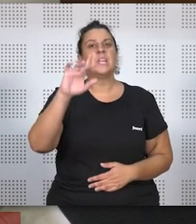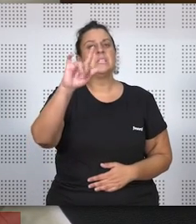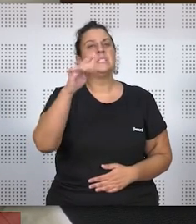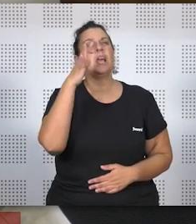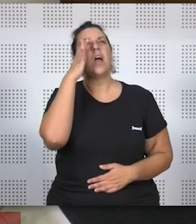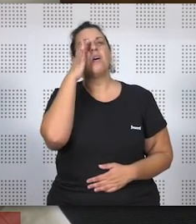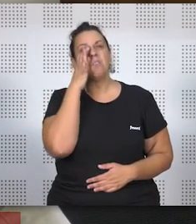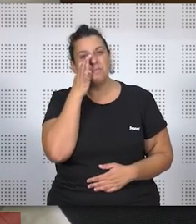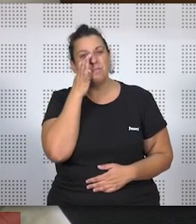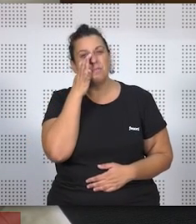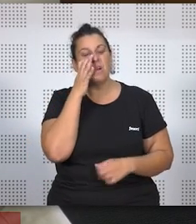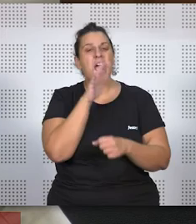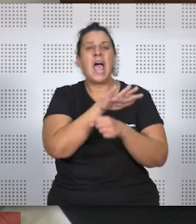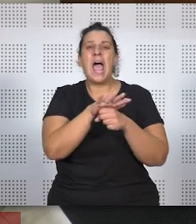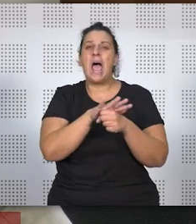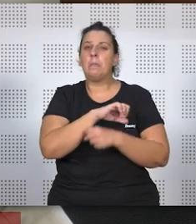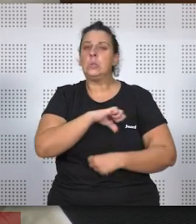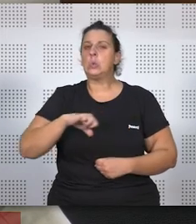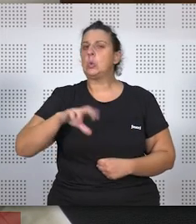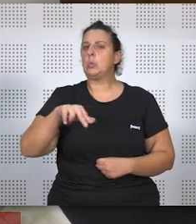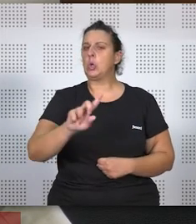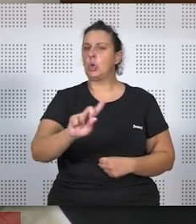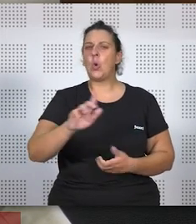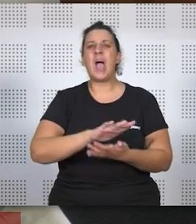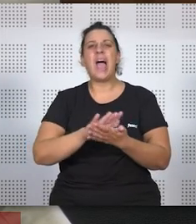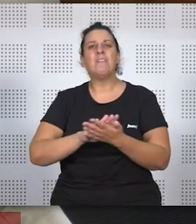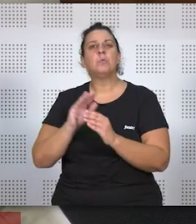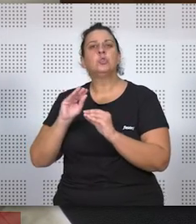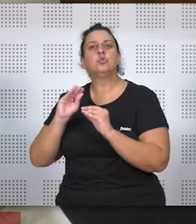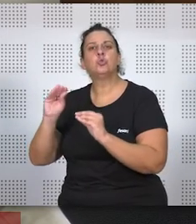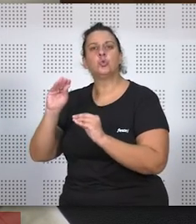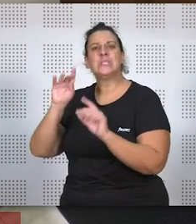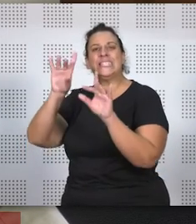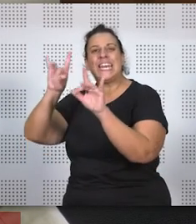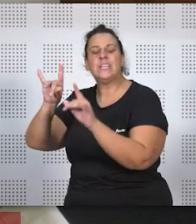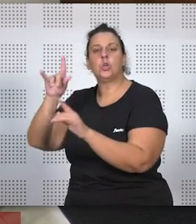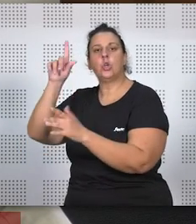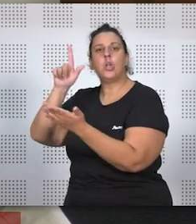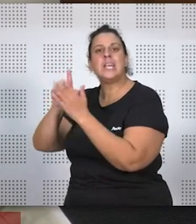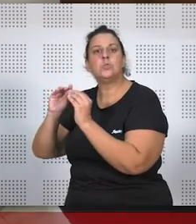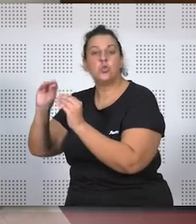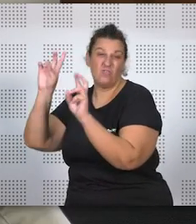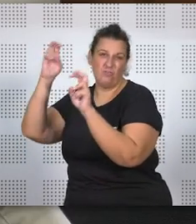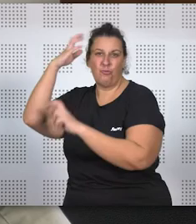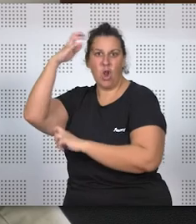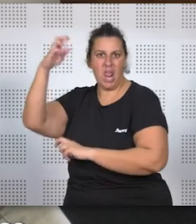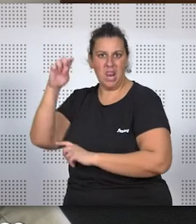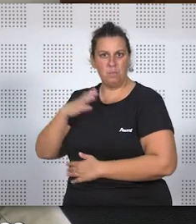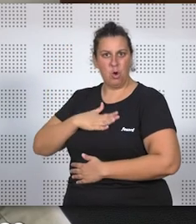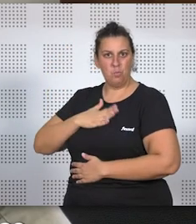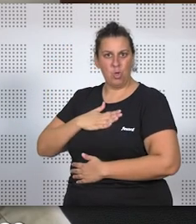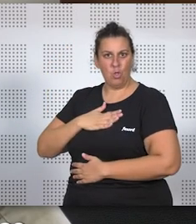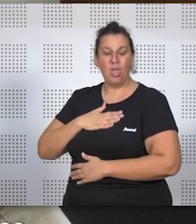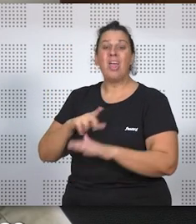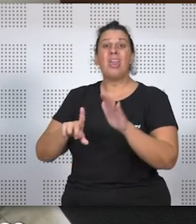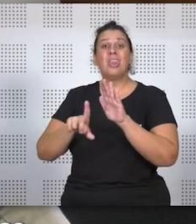no es tanto por el ámbito autonómico, sino por el ámbito foral, es decir, los territorios que tienen un derecho foral propio, un derecho